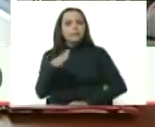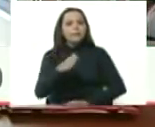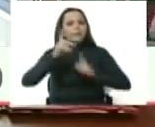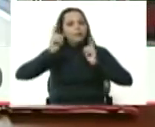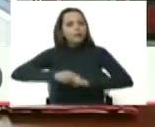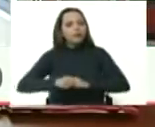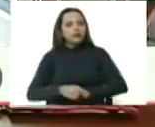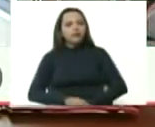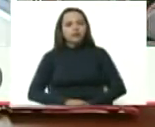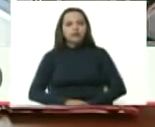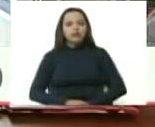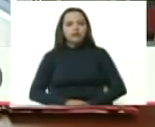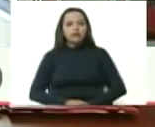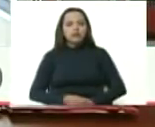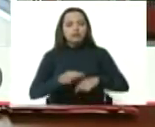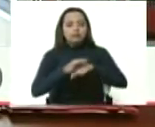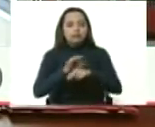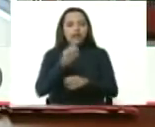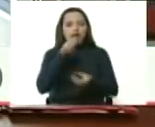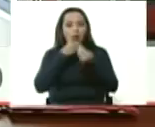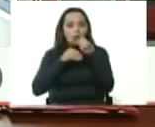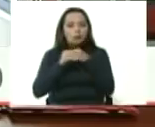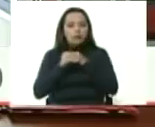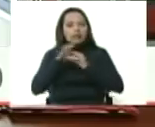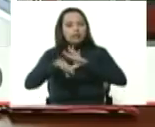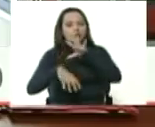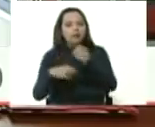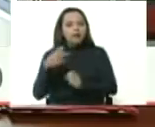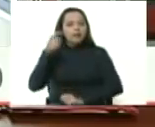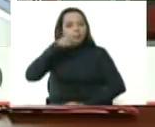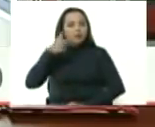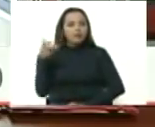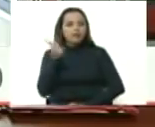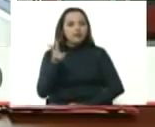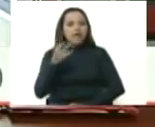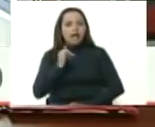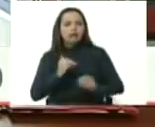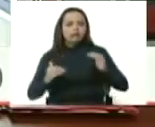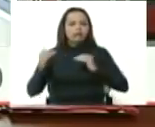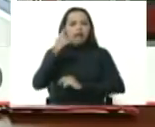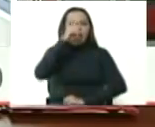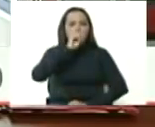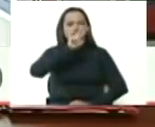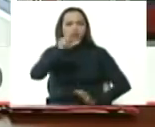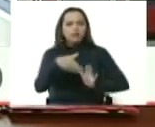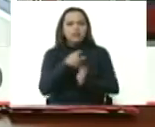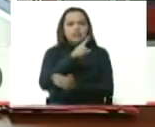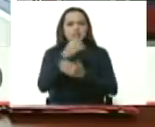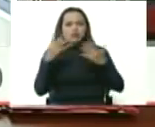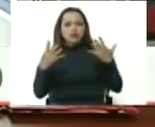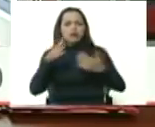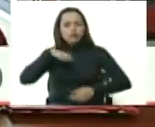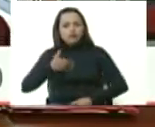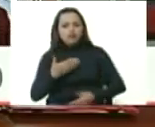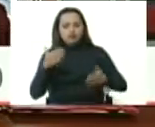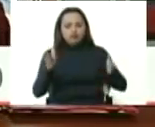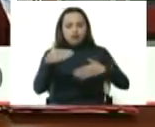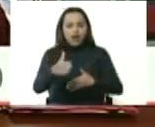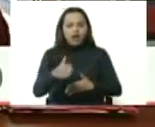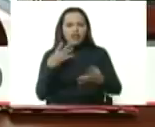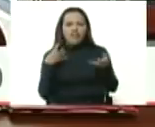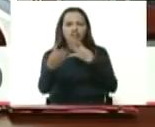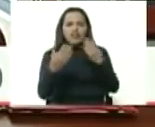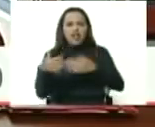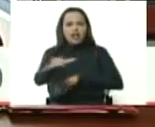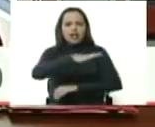la proteína animal de nuestro pueblo y lo elevamos el dos mil diecinueve afortunadamente a través de los CLAP y de las ferias del